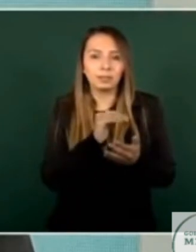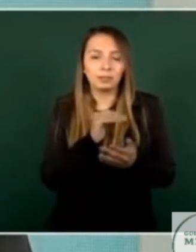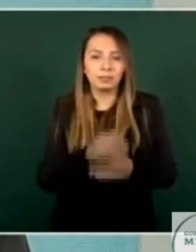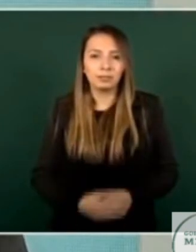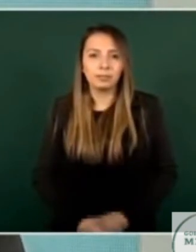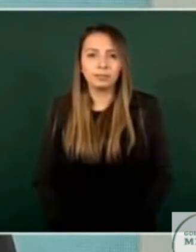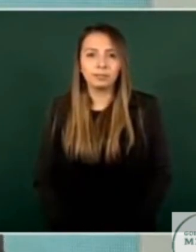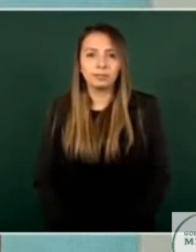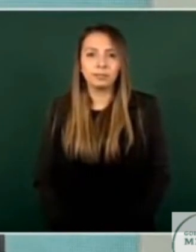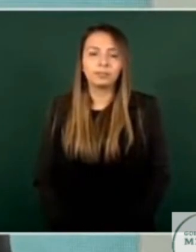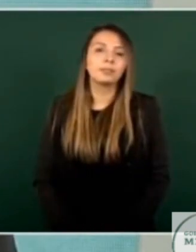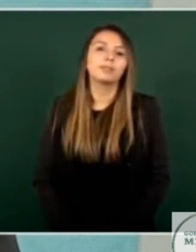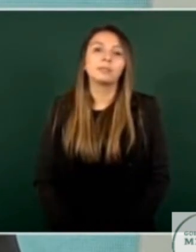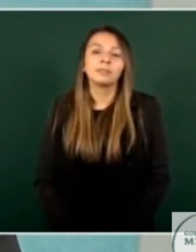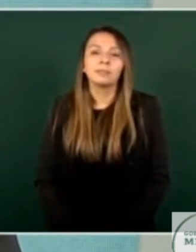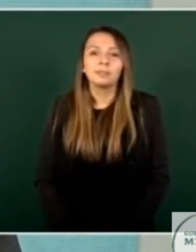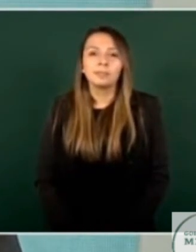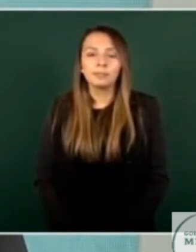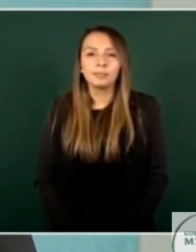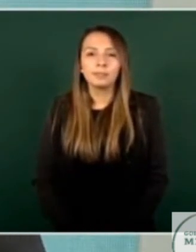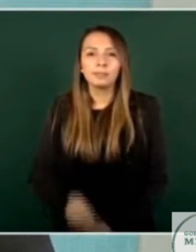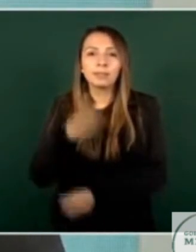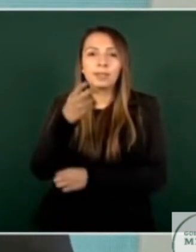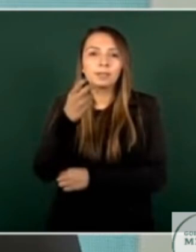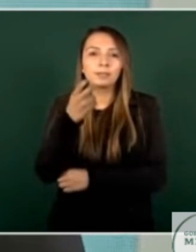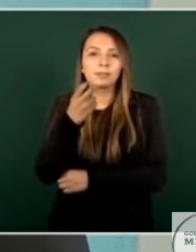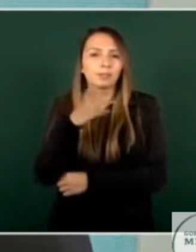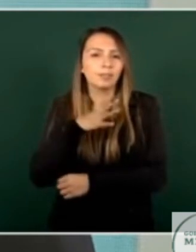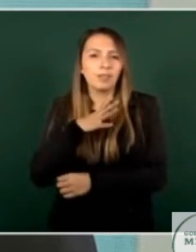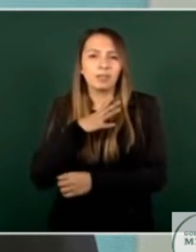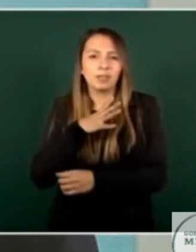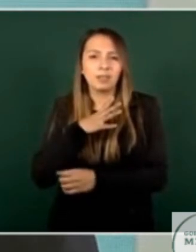y eso lo podemos probar